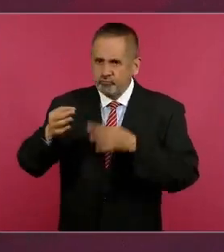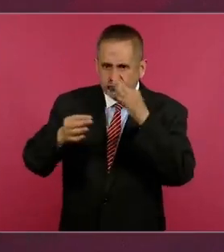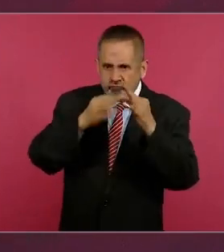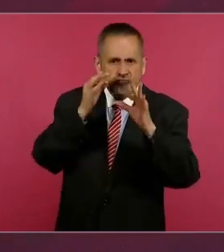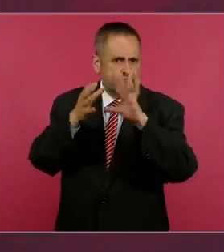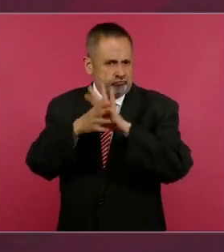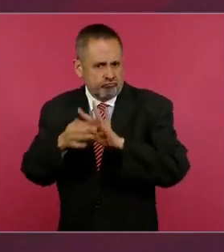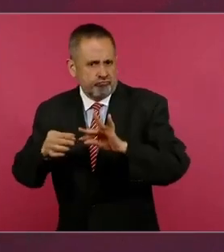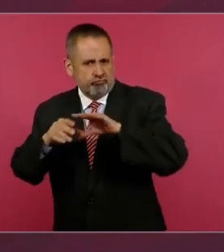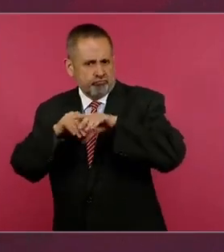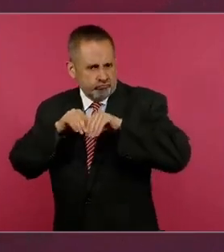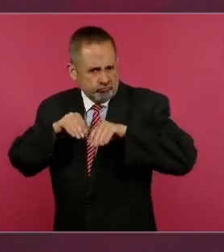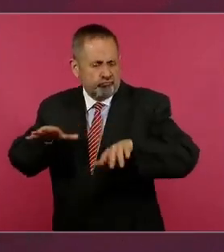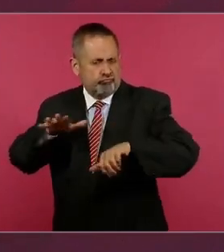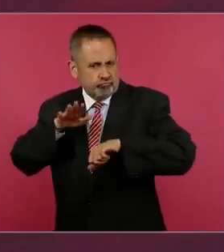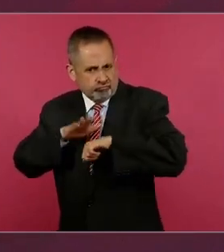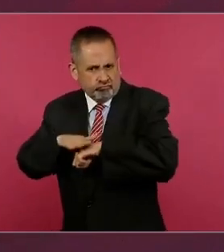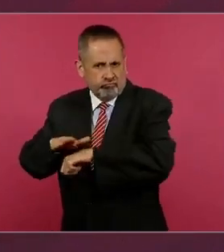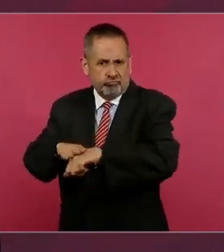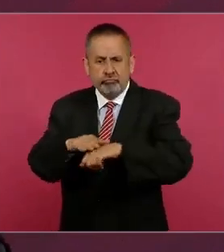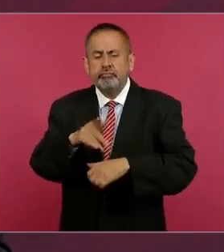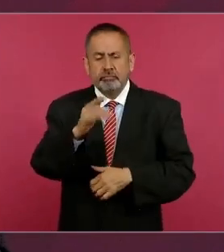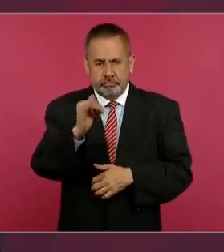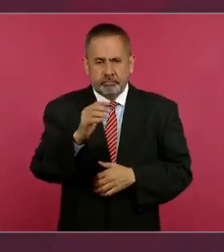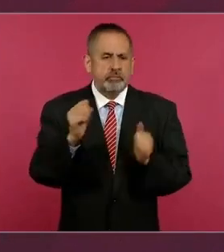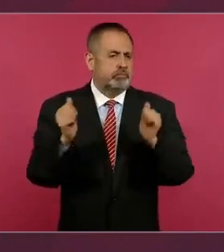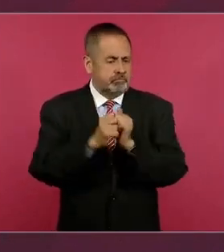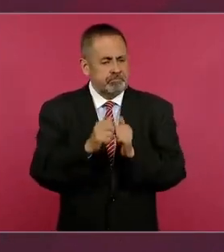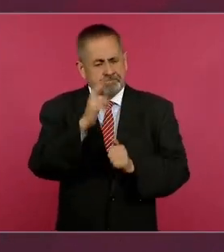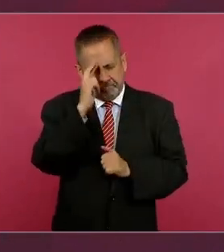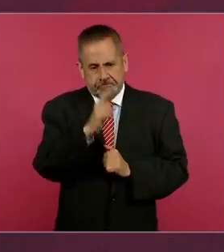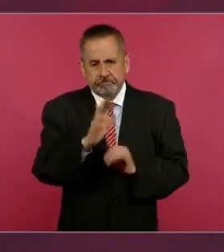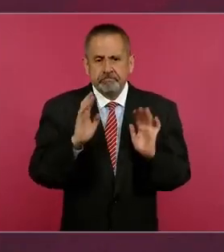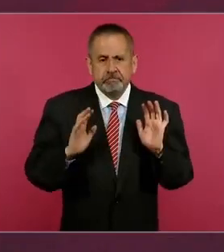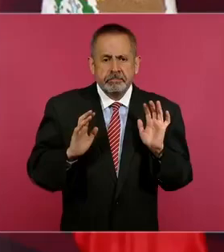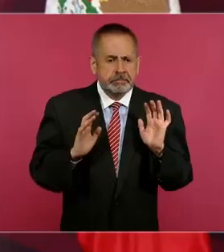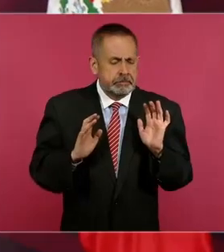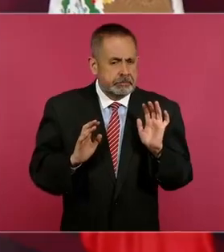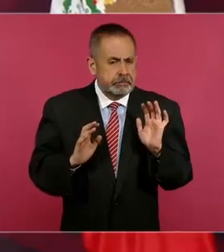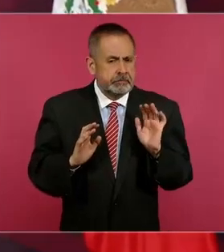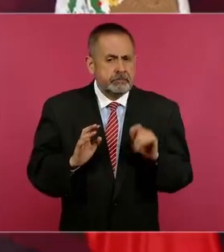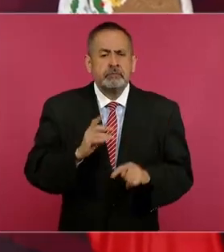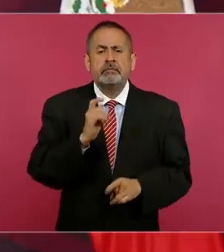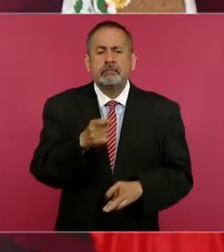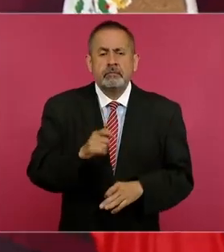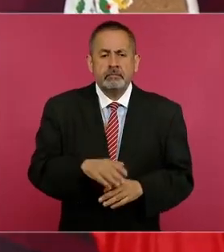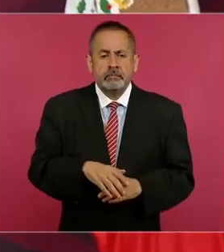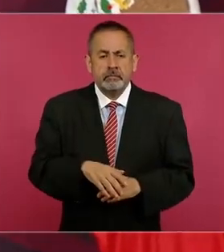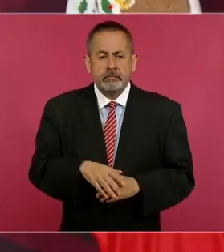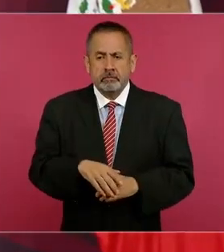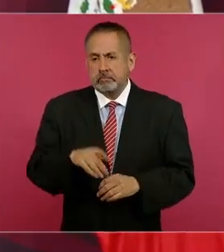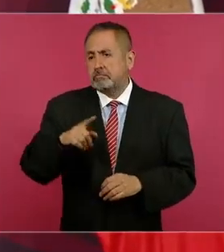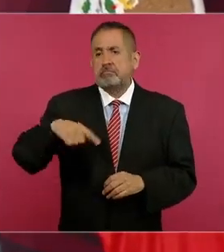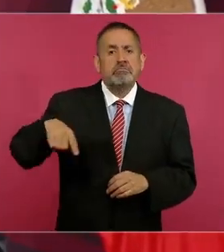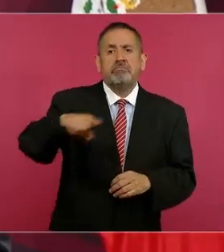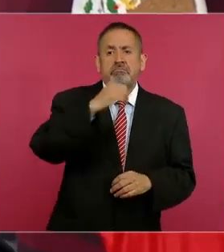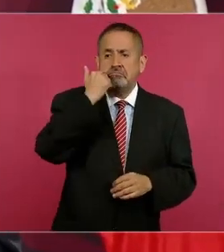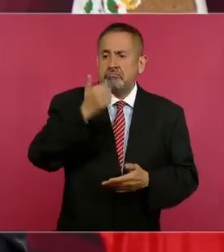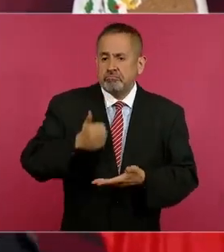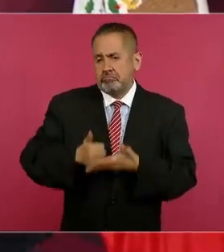llamo respetuosamente a quienes quieran ayudarnos